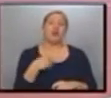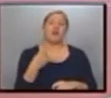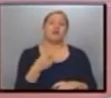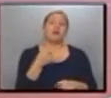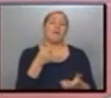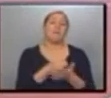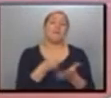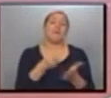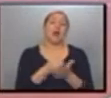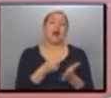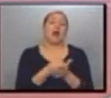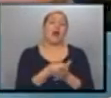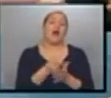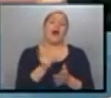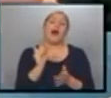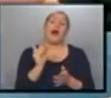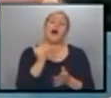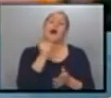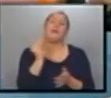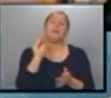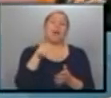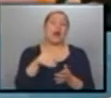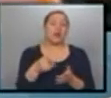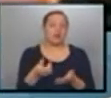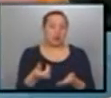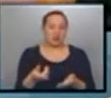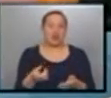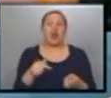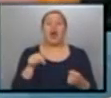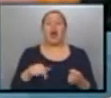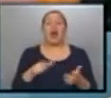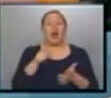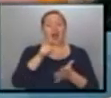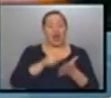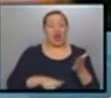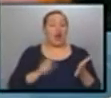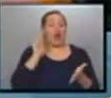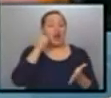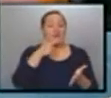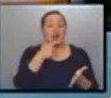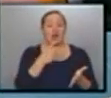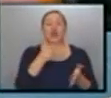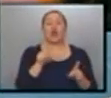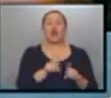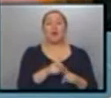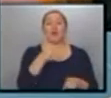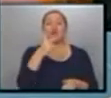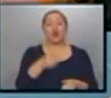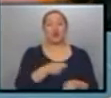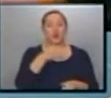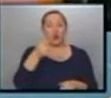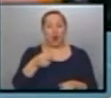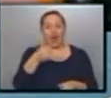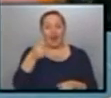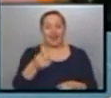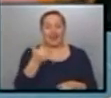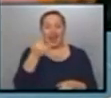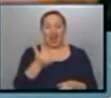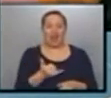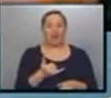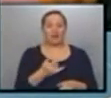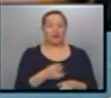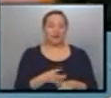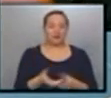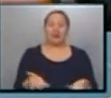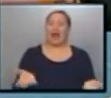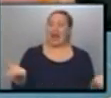recargo porque pagaste de menos. Las facturas de gas están viniendo, como vos decías, en dos cuotas, o sea, con papelitos para que vos puedas